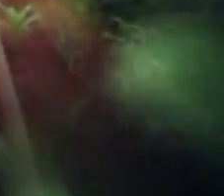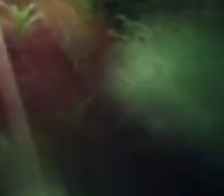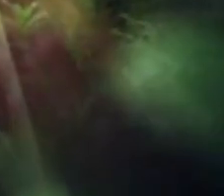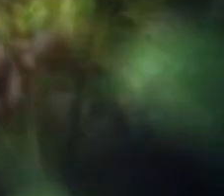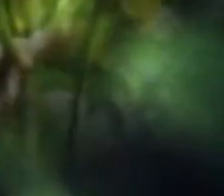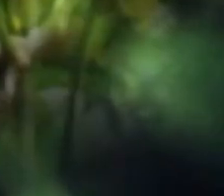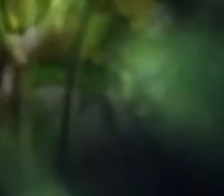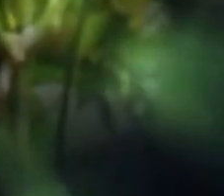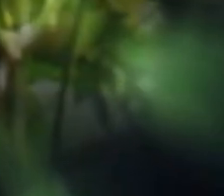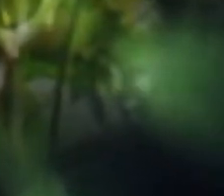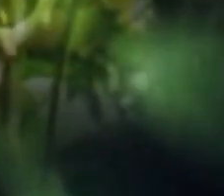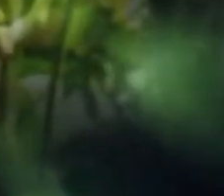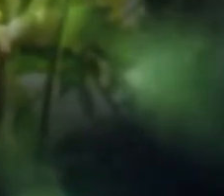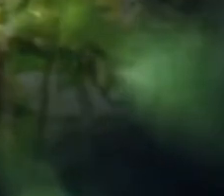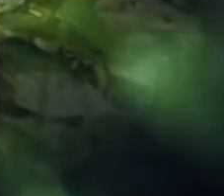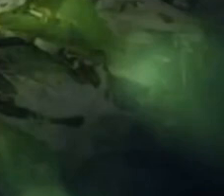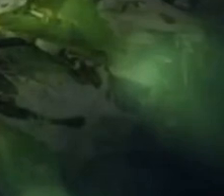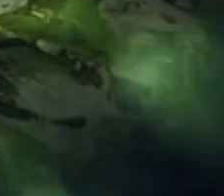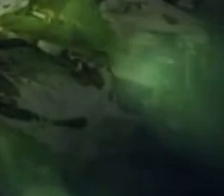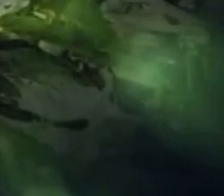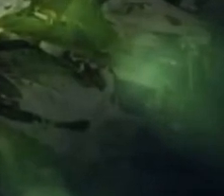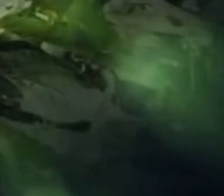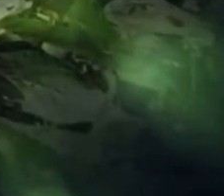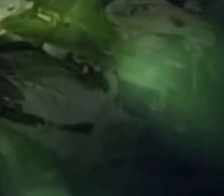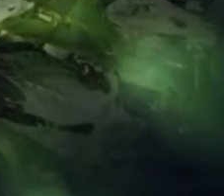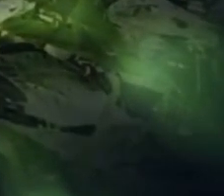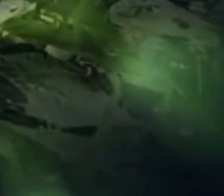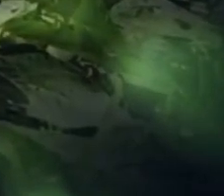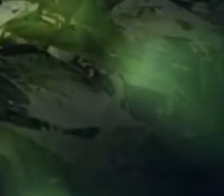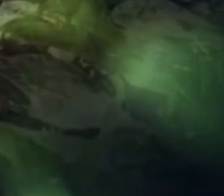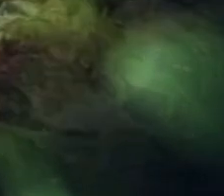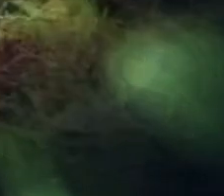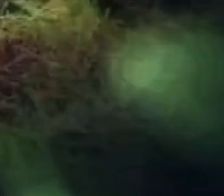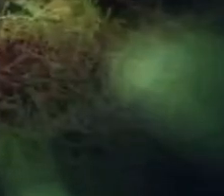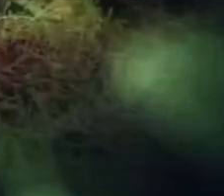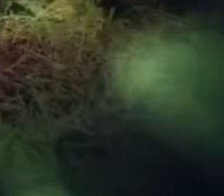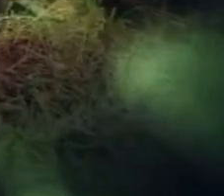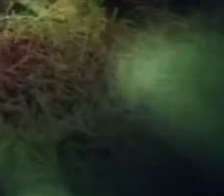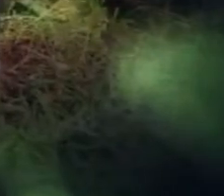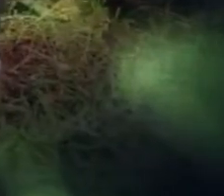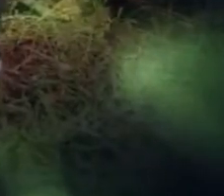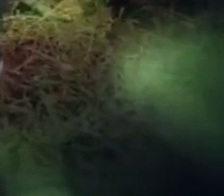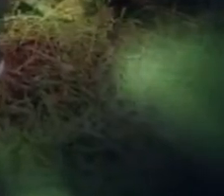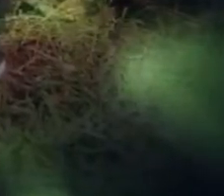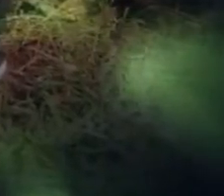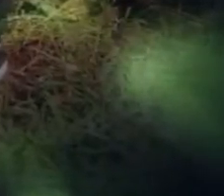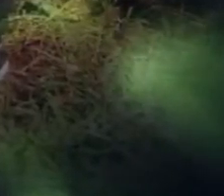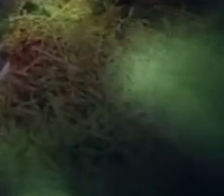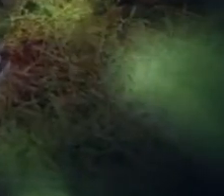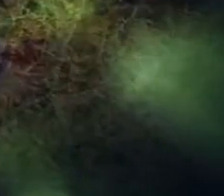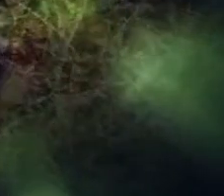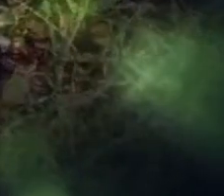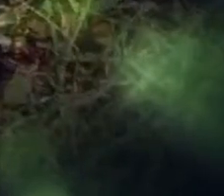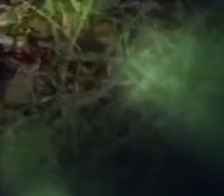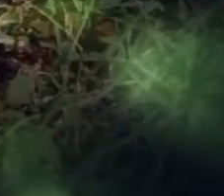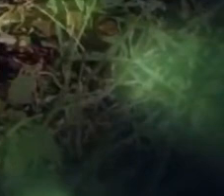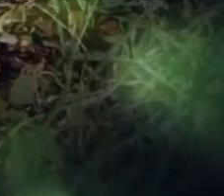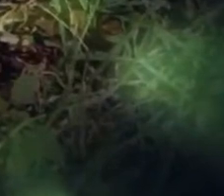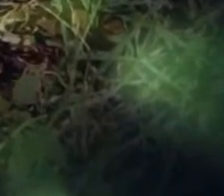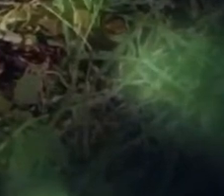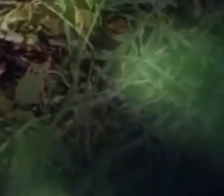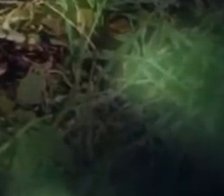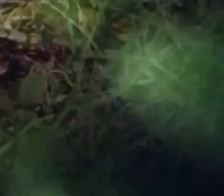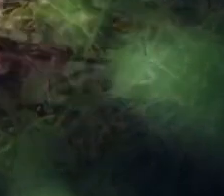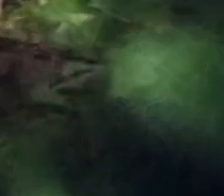La soya representa un cultivo importante en la economía. Posee un alto valor nutritivo con valores de